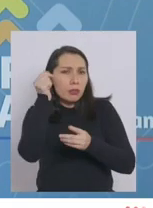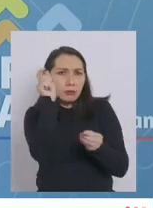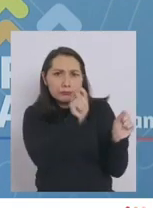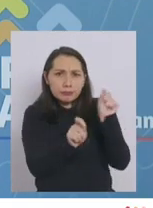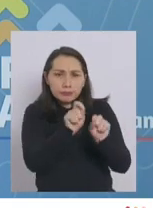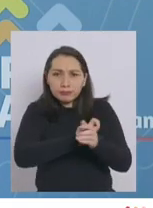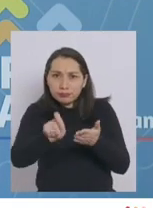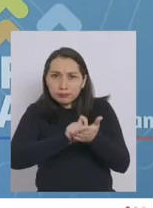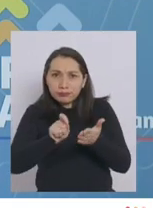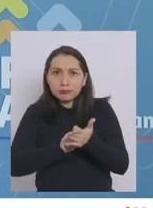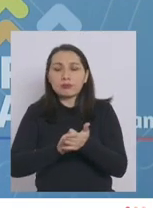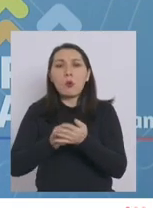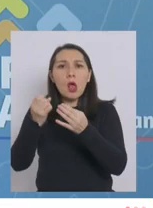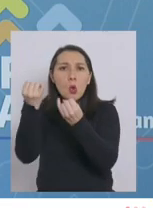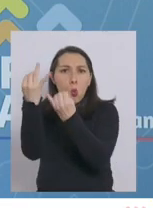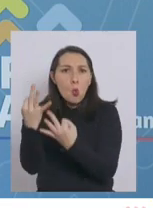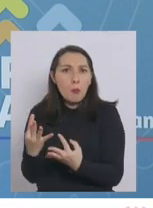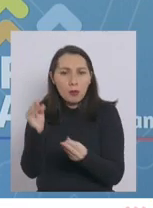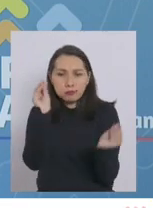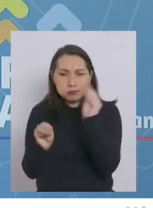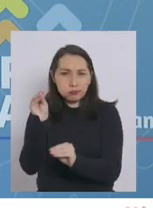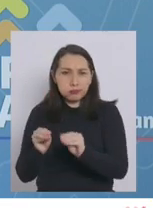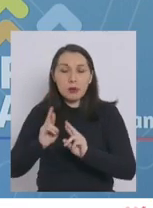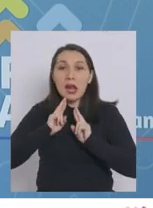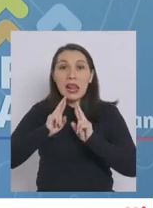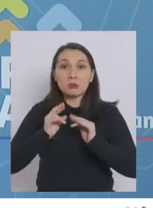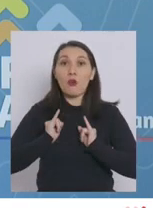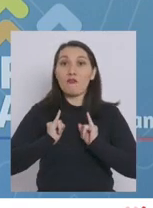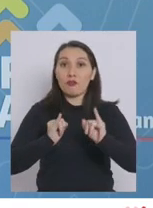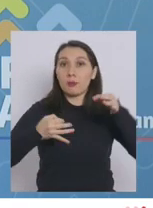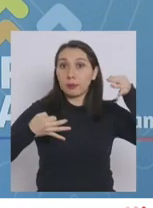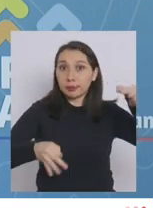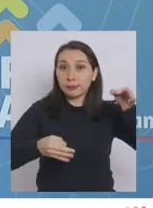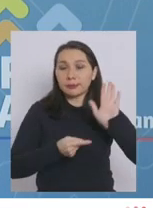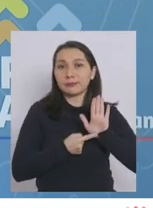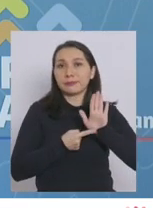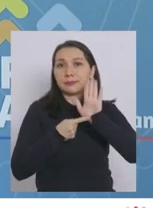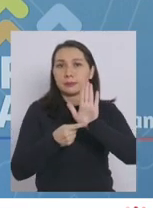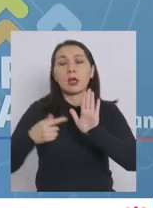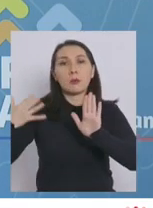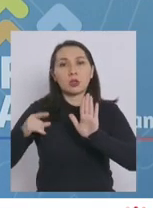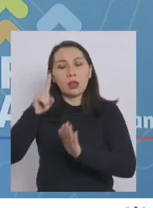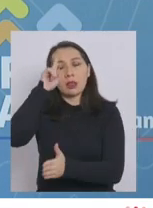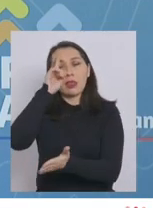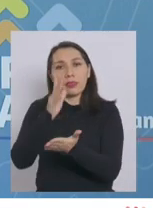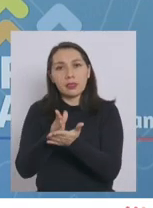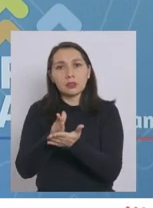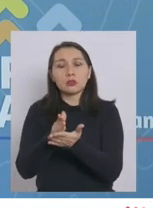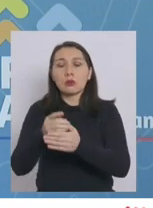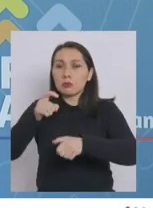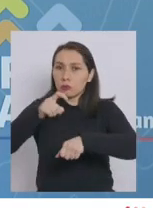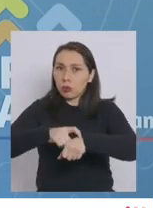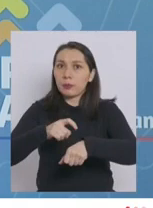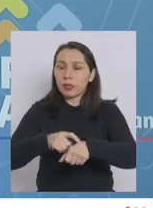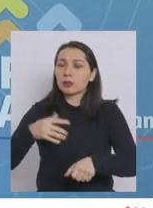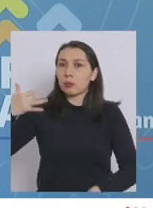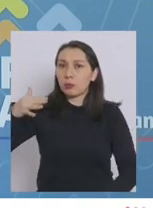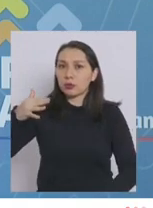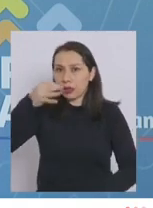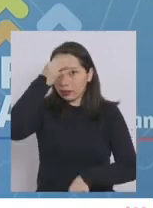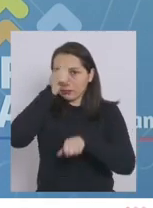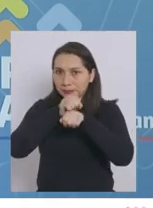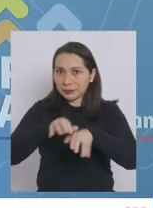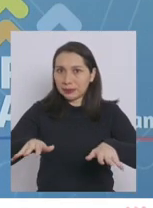generando así un informe de resultados que es un insumo relevante para la toma de decisiones en un momento tan clave de la